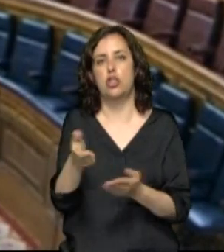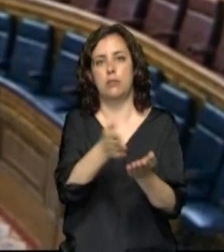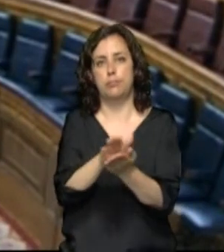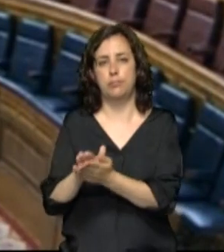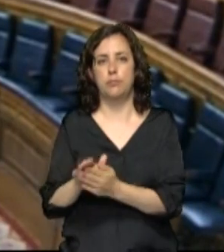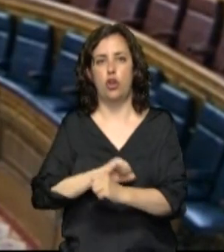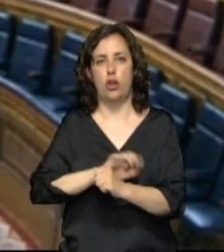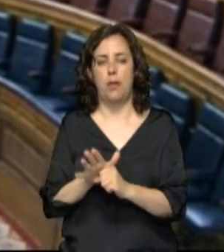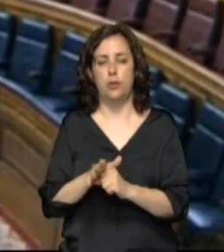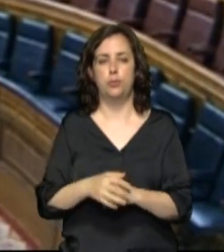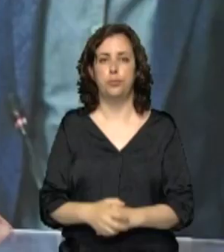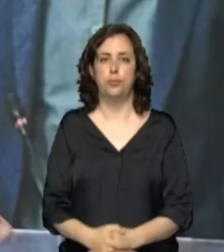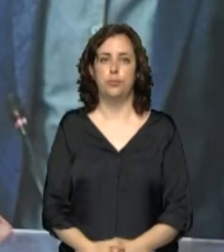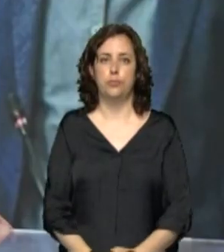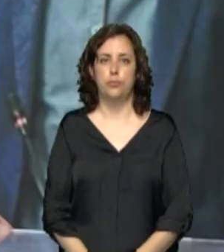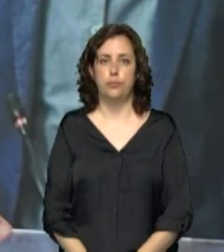en España.